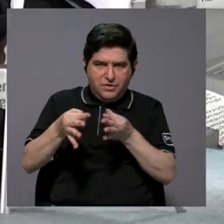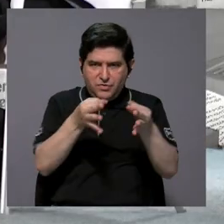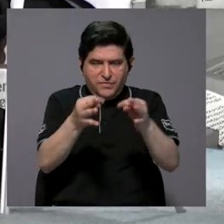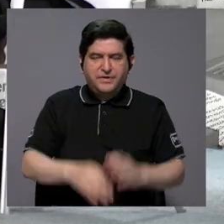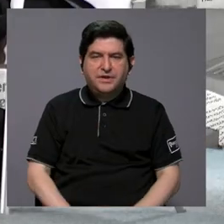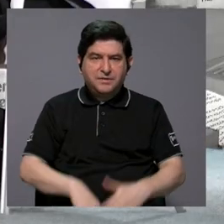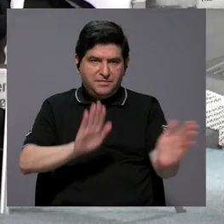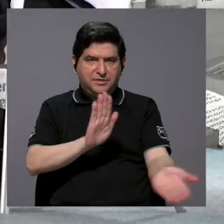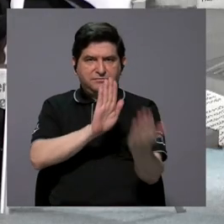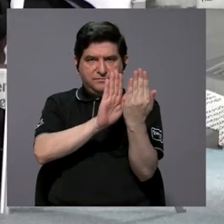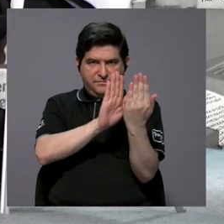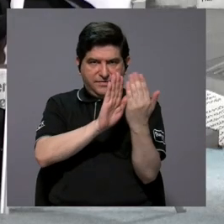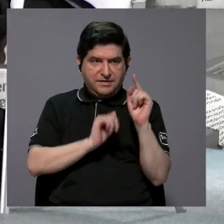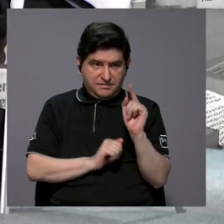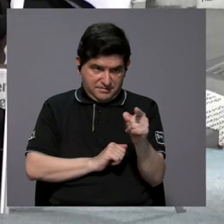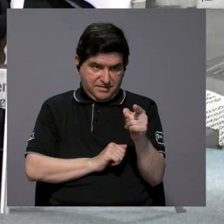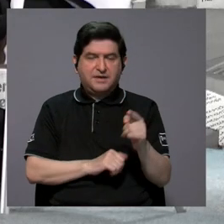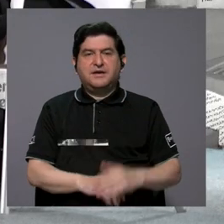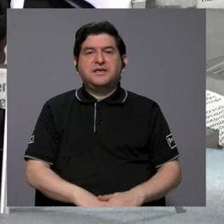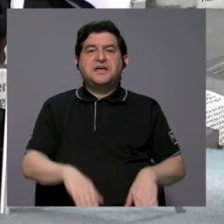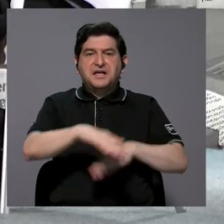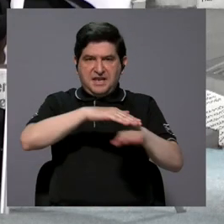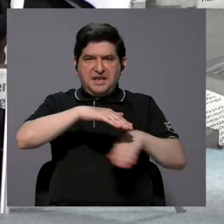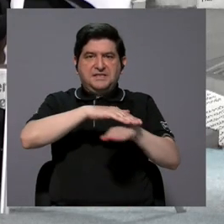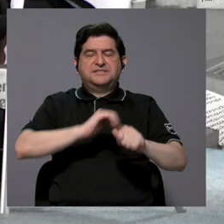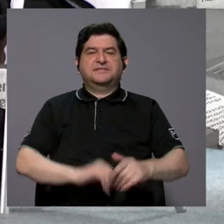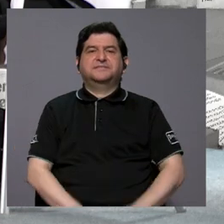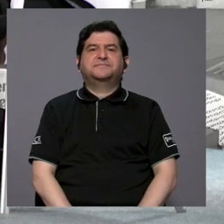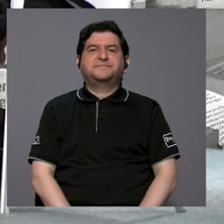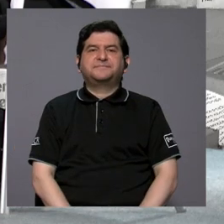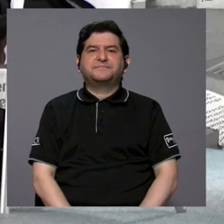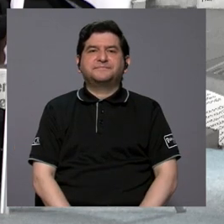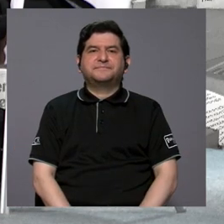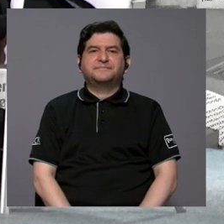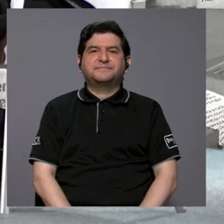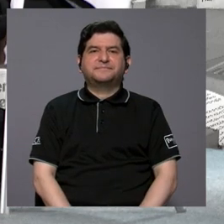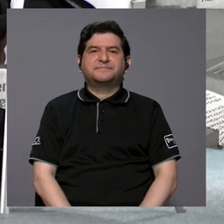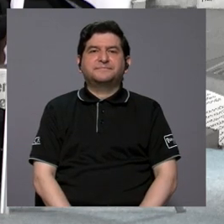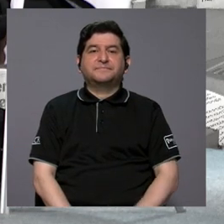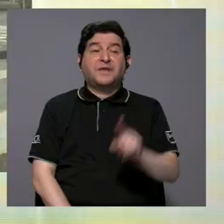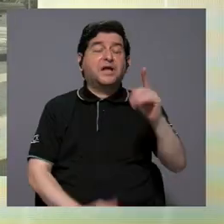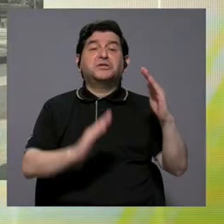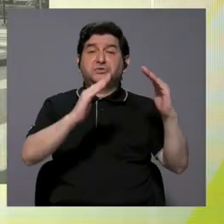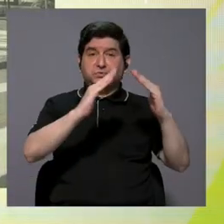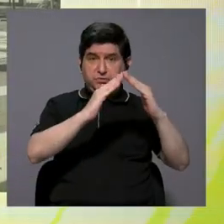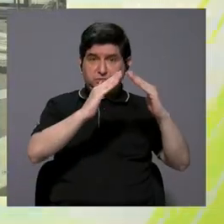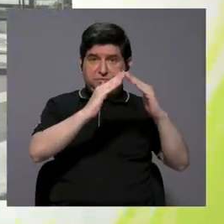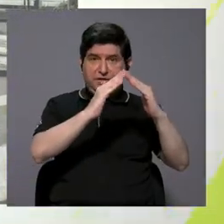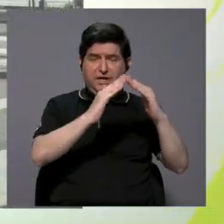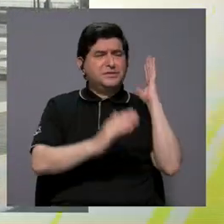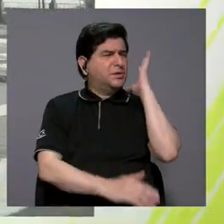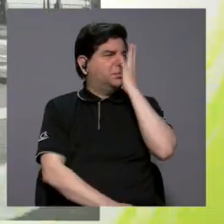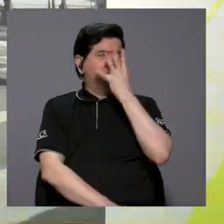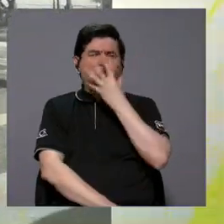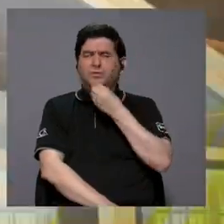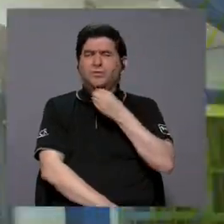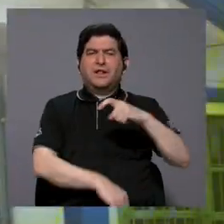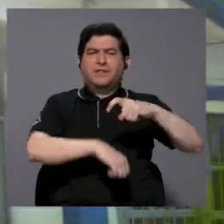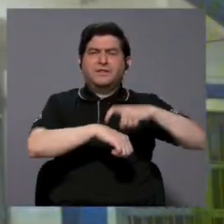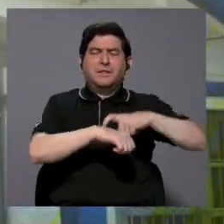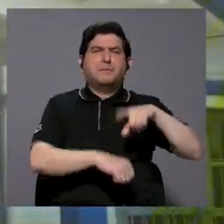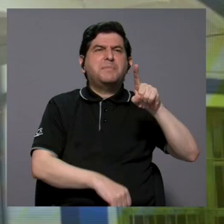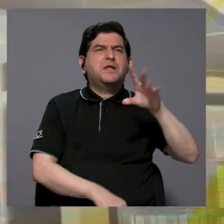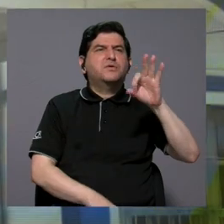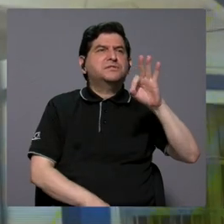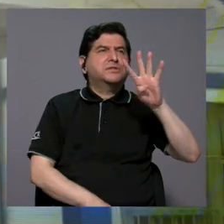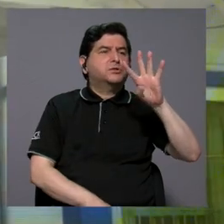frente está la sede, ¿verdad? Es una casa lindísima de la época de